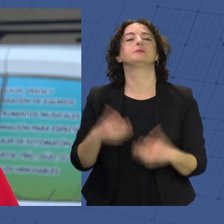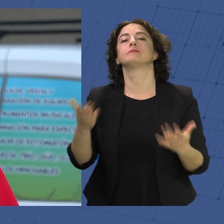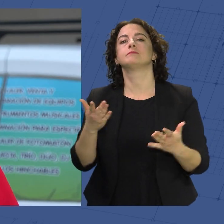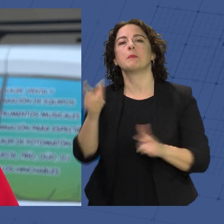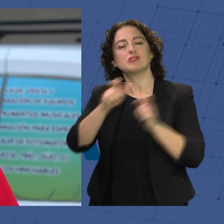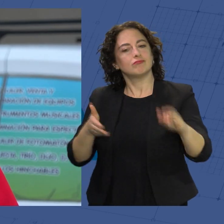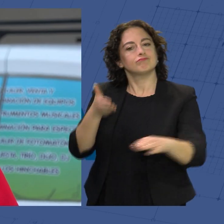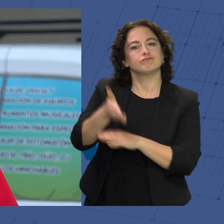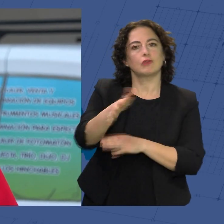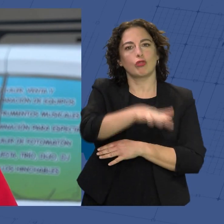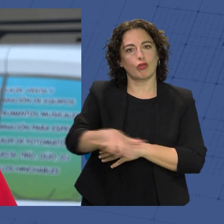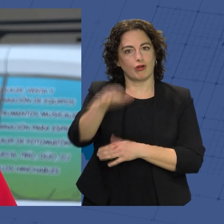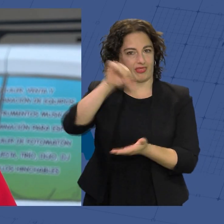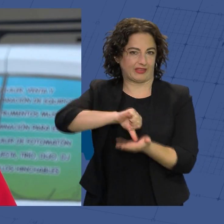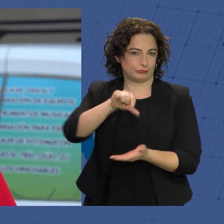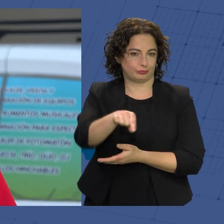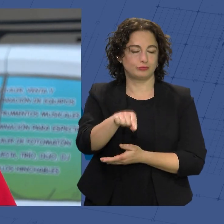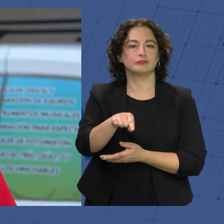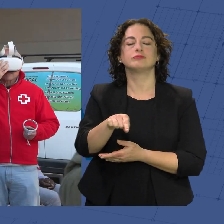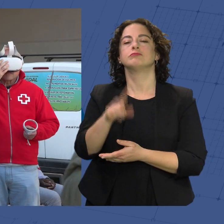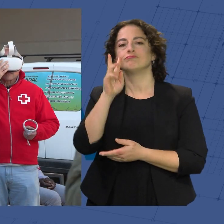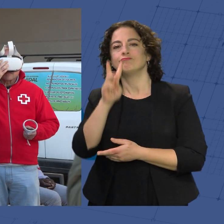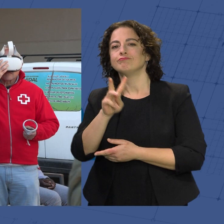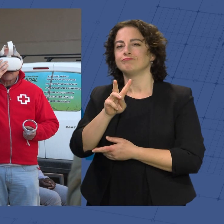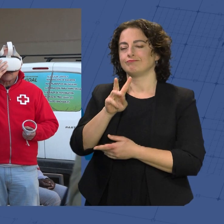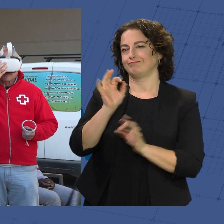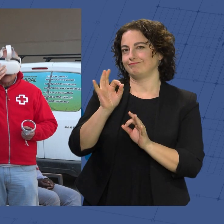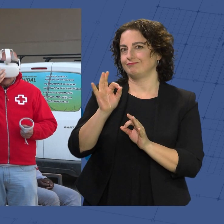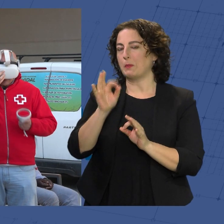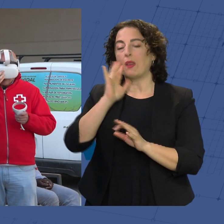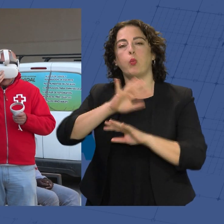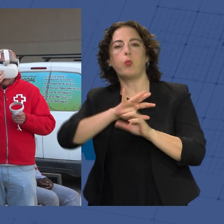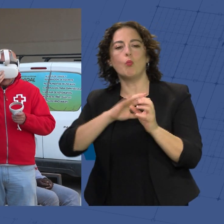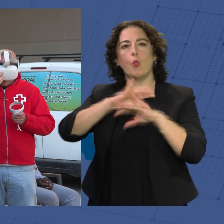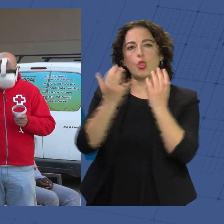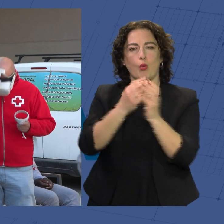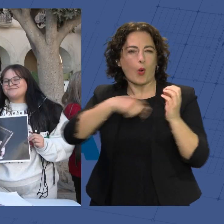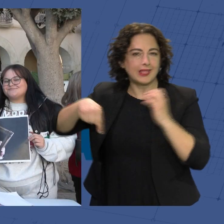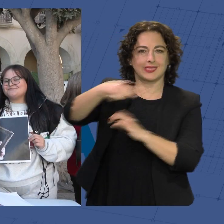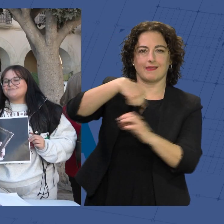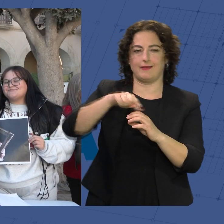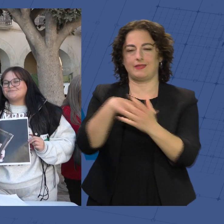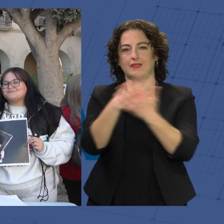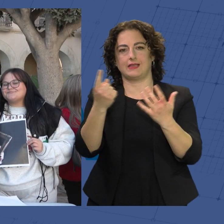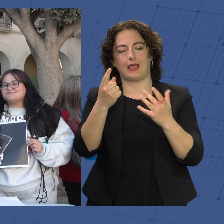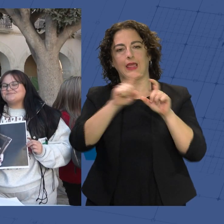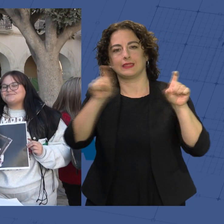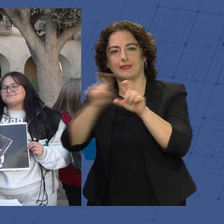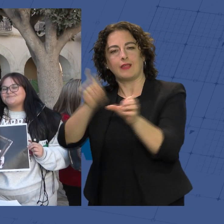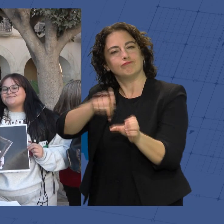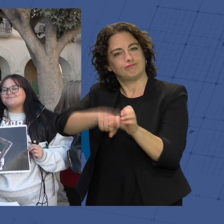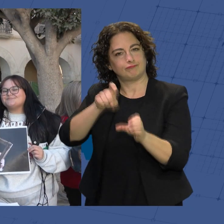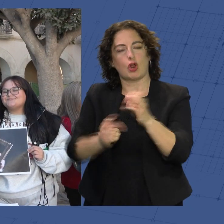este centro y con clave han podido dar en pocos metros una pequeña vuelta al mundo. Un total de 16 entidades se han sumado a esta